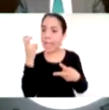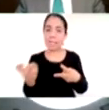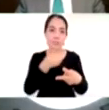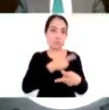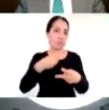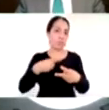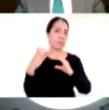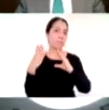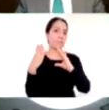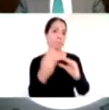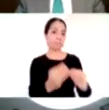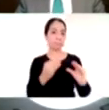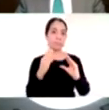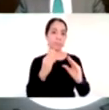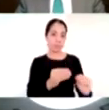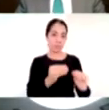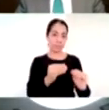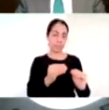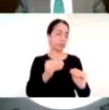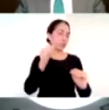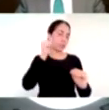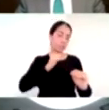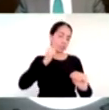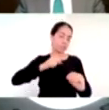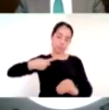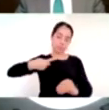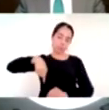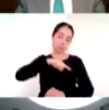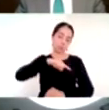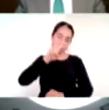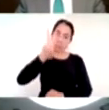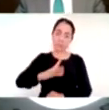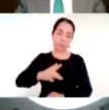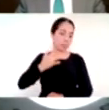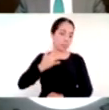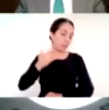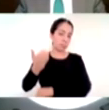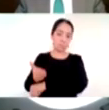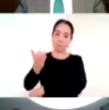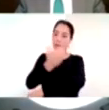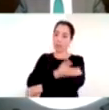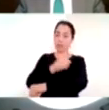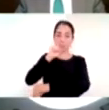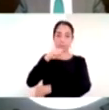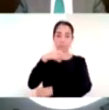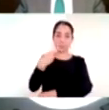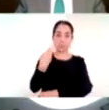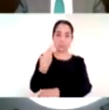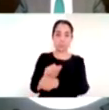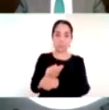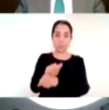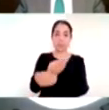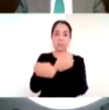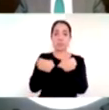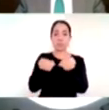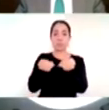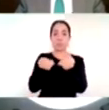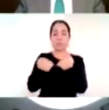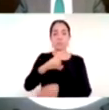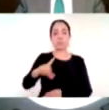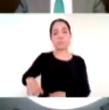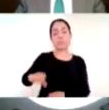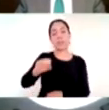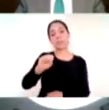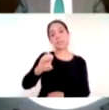esto siempre coordinado con la Secretaría de Educación Pública a estos aprendizajes clave en nuestros libros de texto